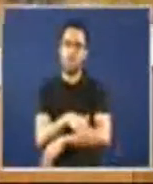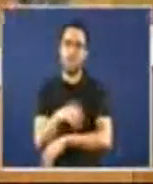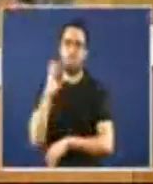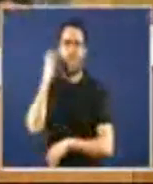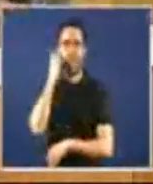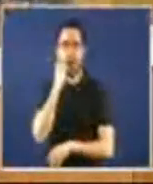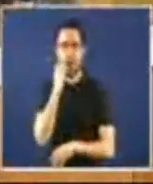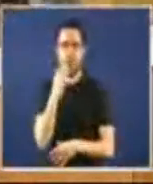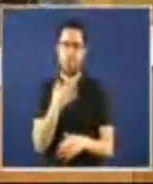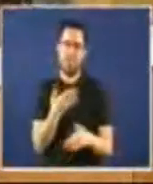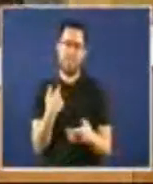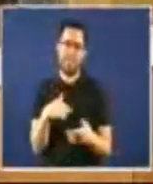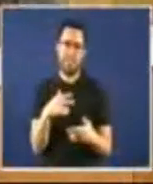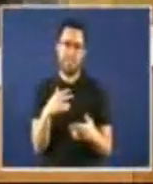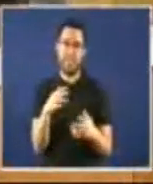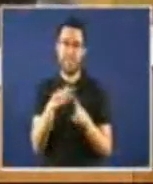presidente